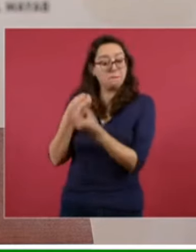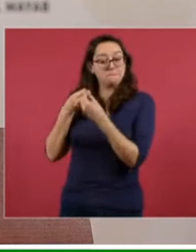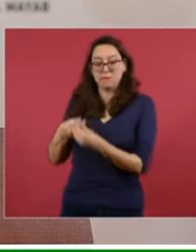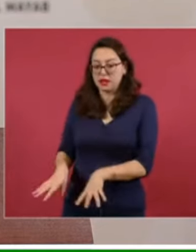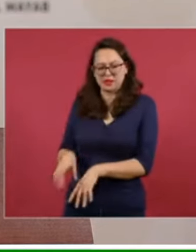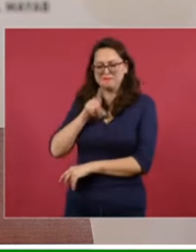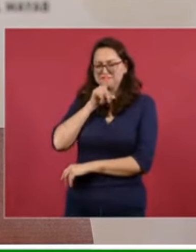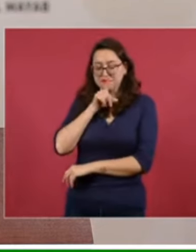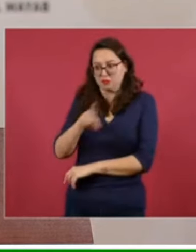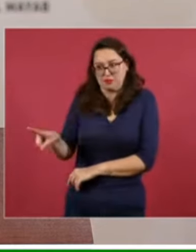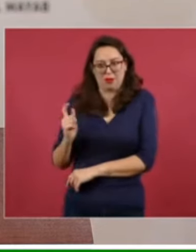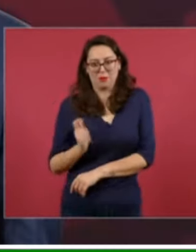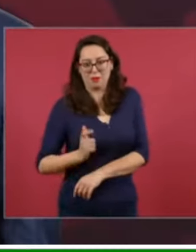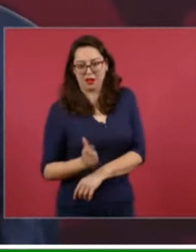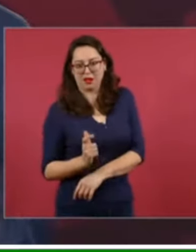estudiado.